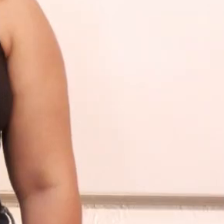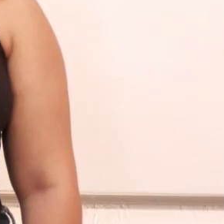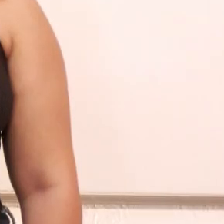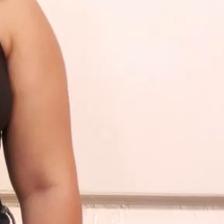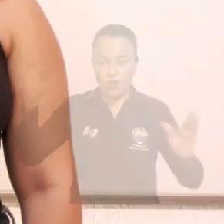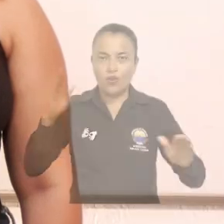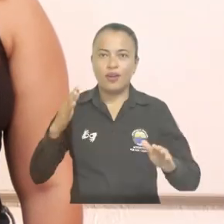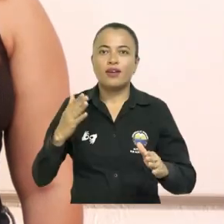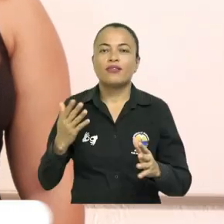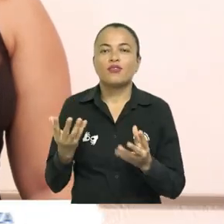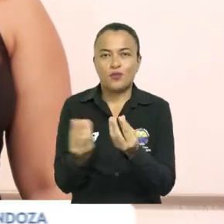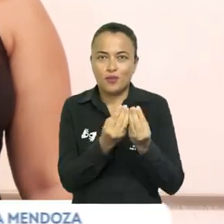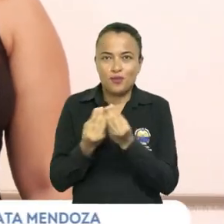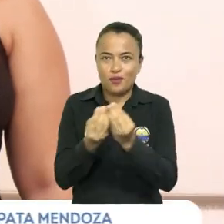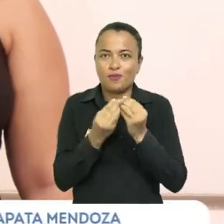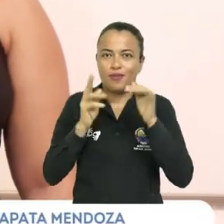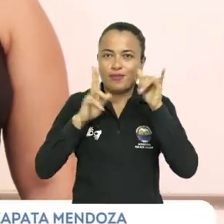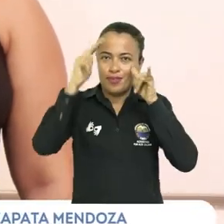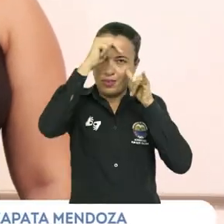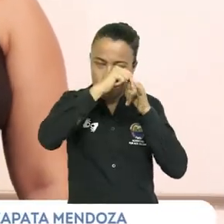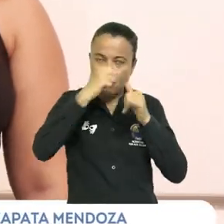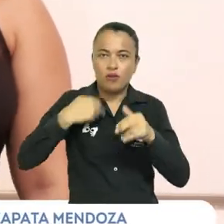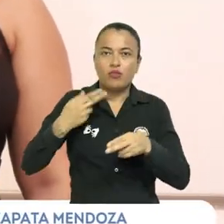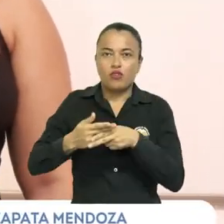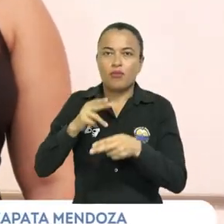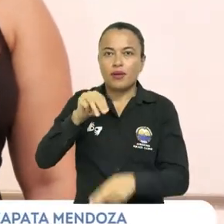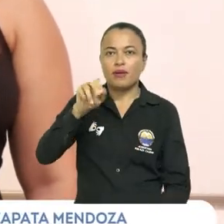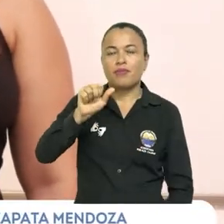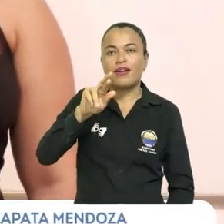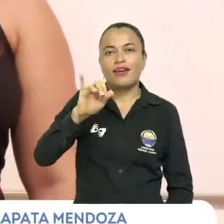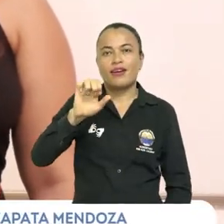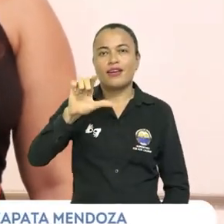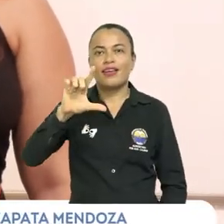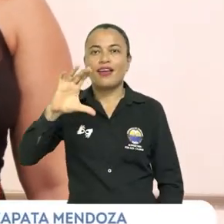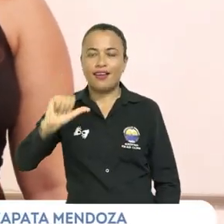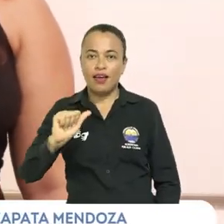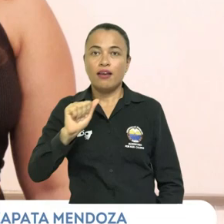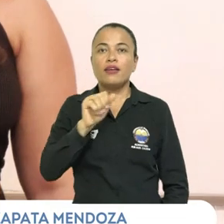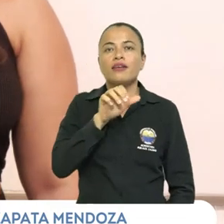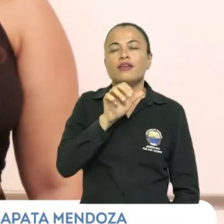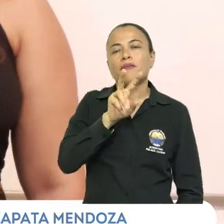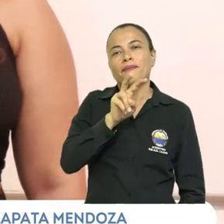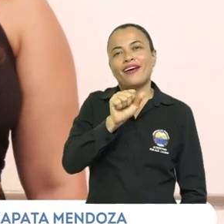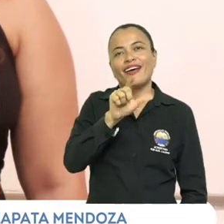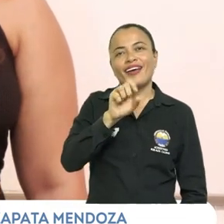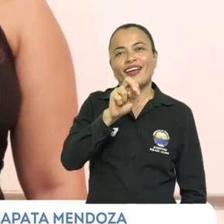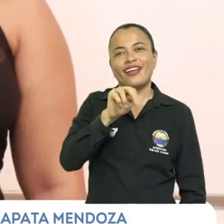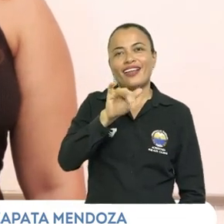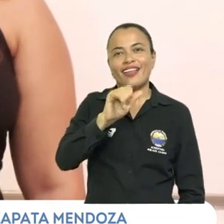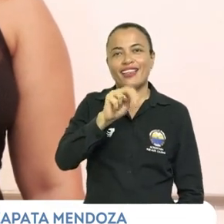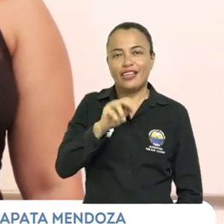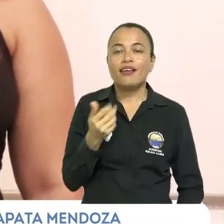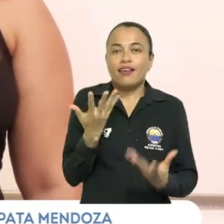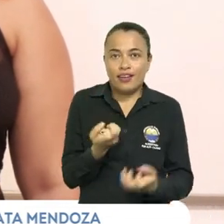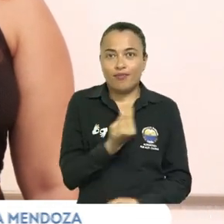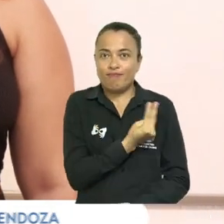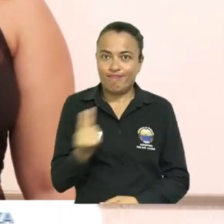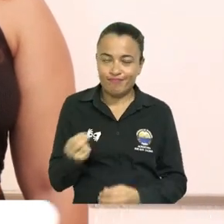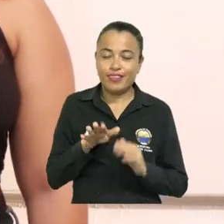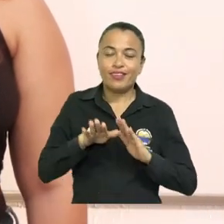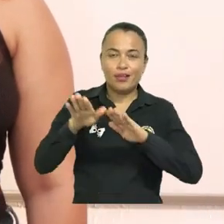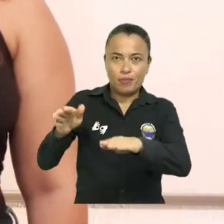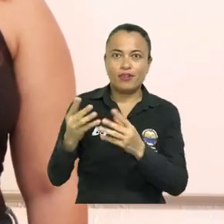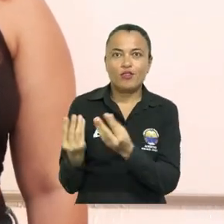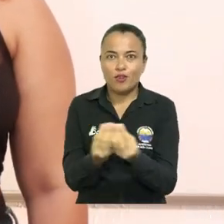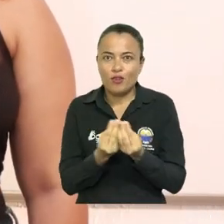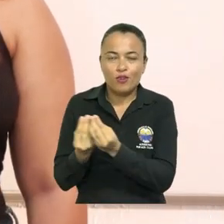Hola, compas de Antropología, mi nombre es Medielka López y Valentina Zapata Mendoza. Queremos ser sus próximas representantes ante el Consejo de Programa